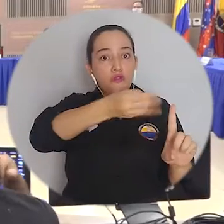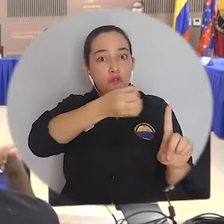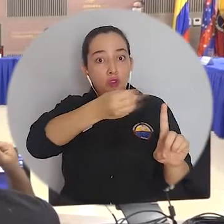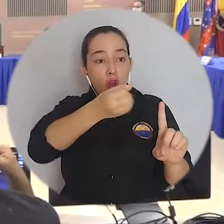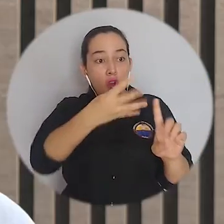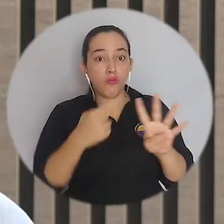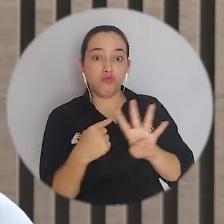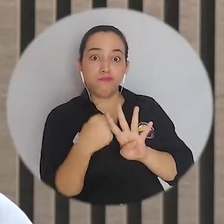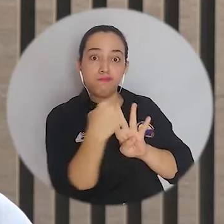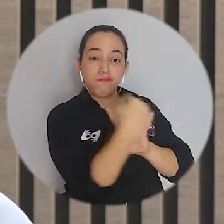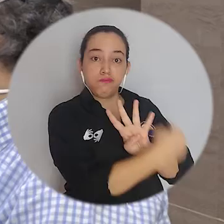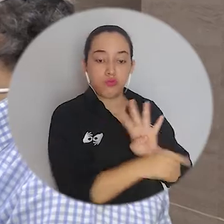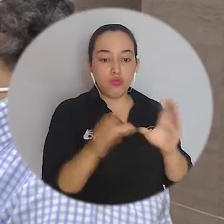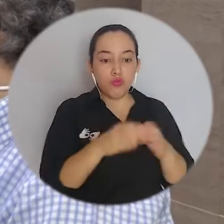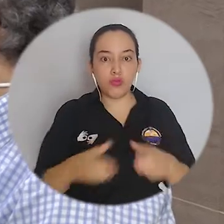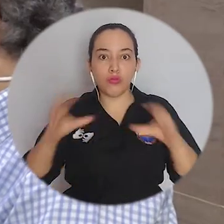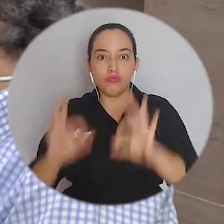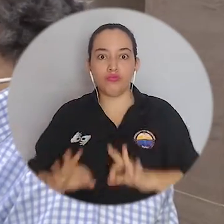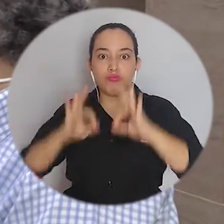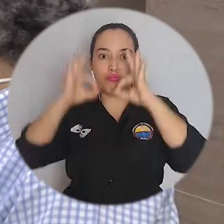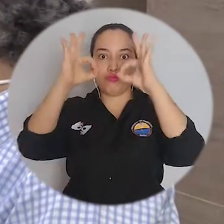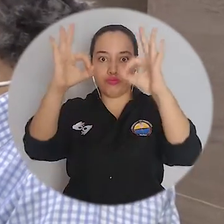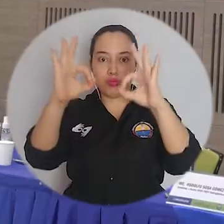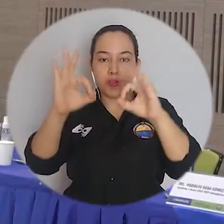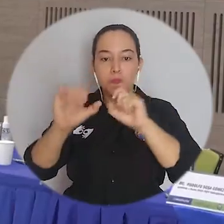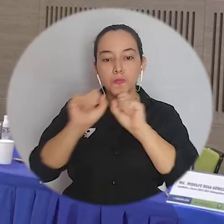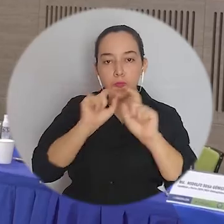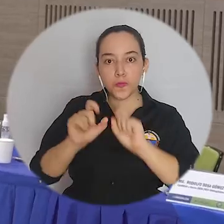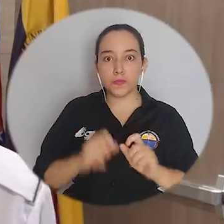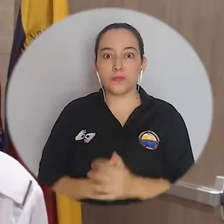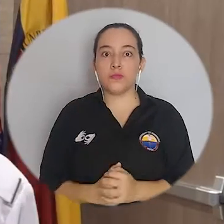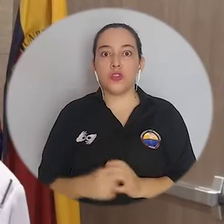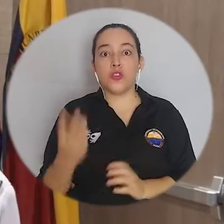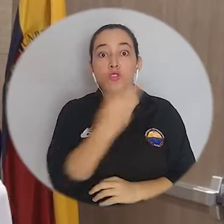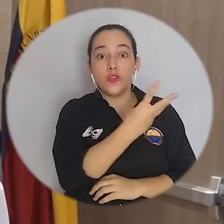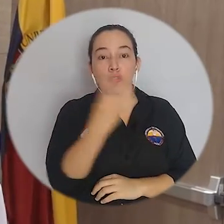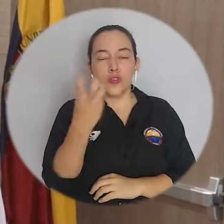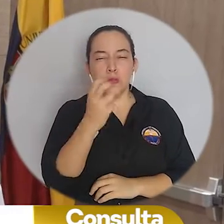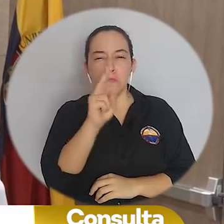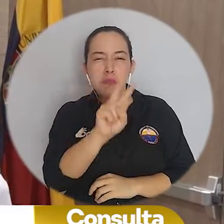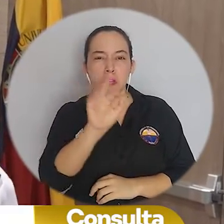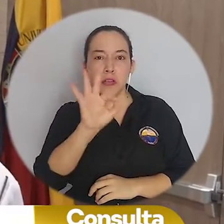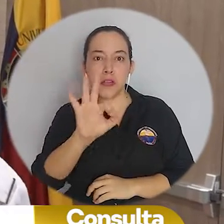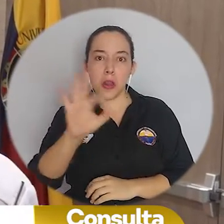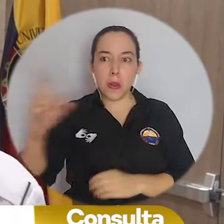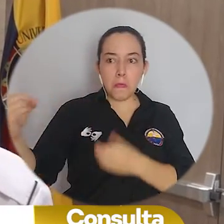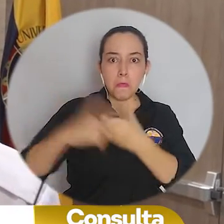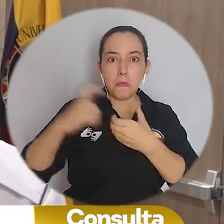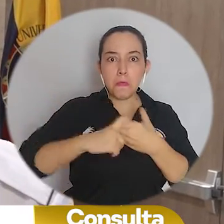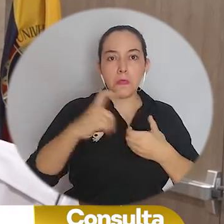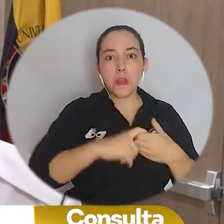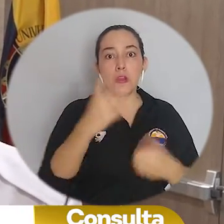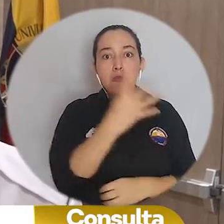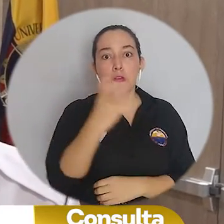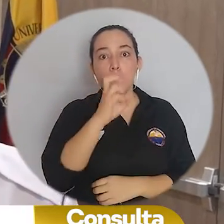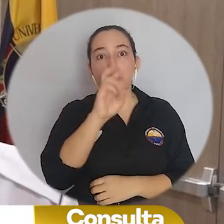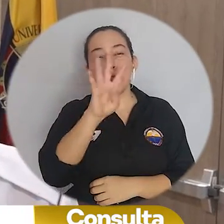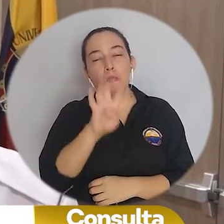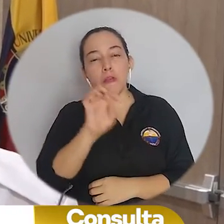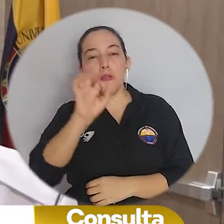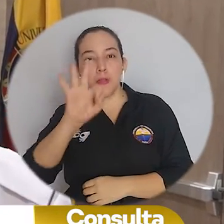marco del foro con candidatos estipulado por el Comité de Garantías de Consulta. 823 docentes se conectaron de